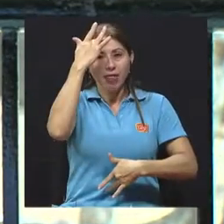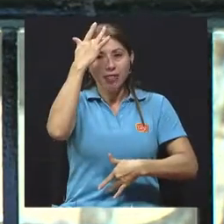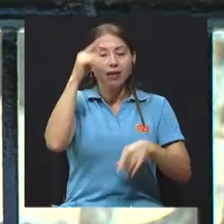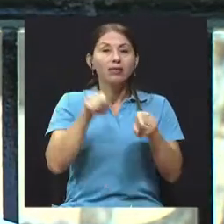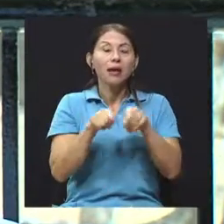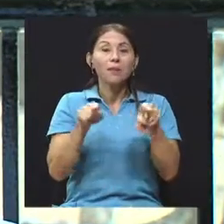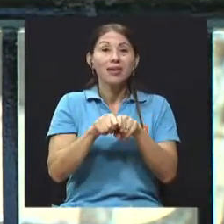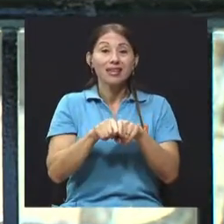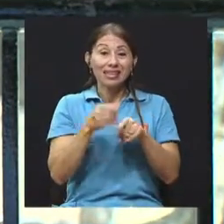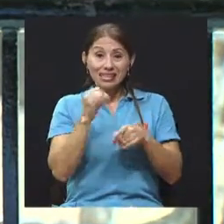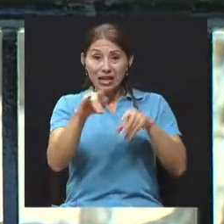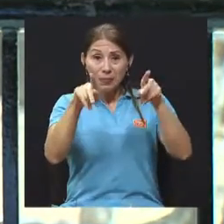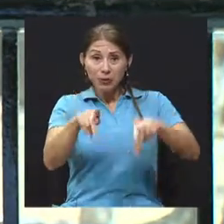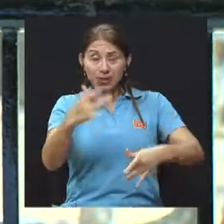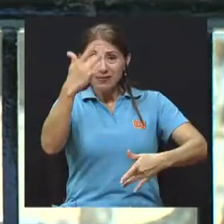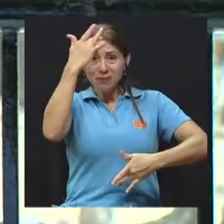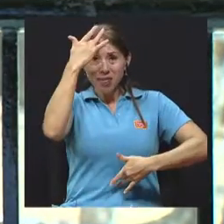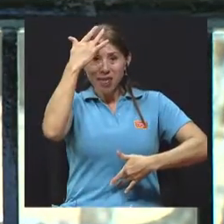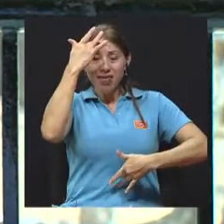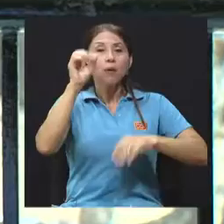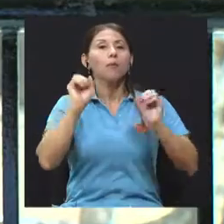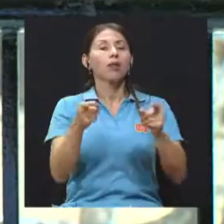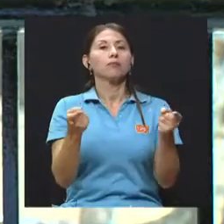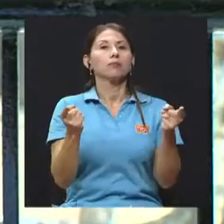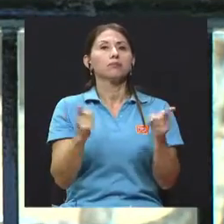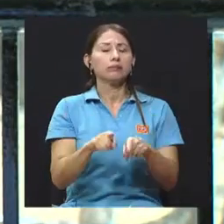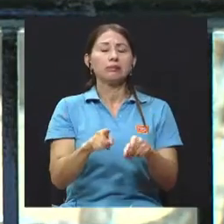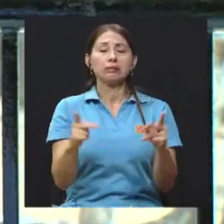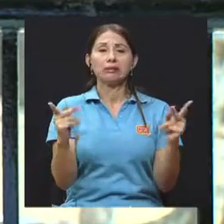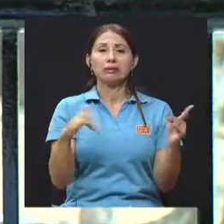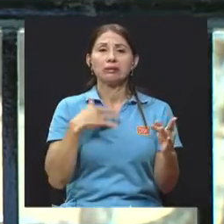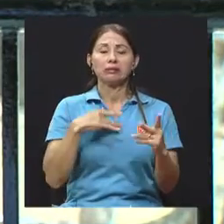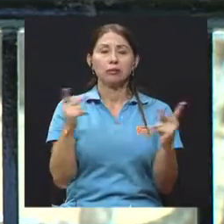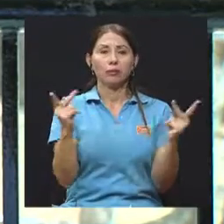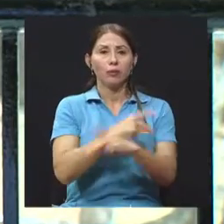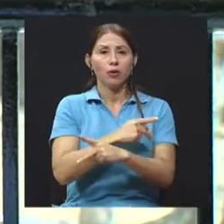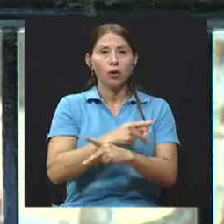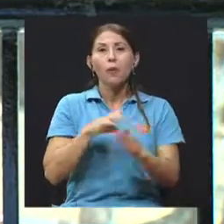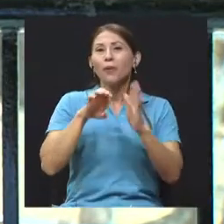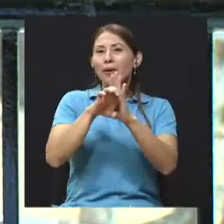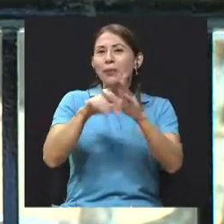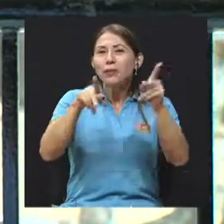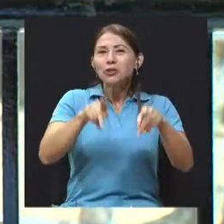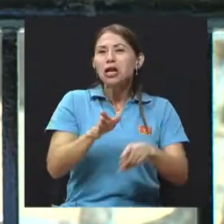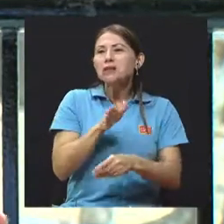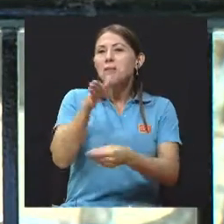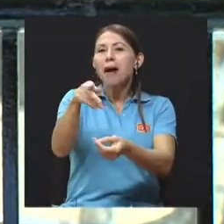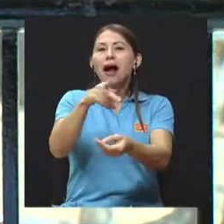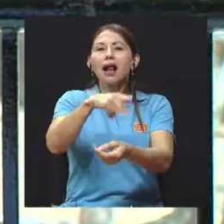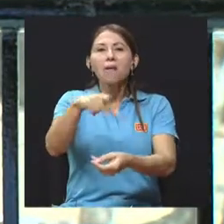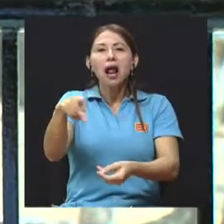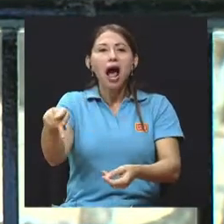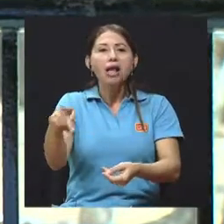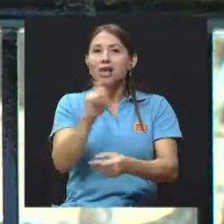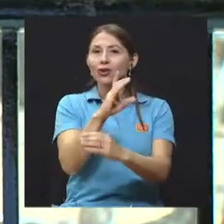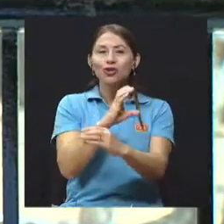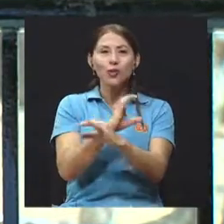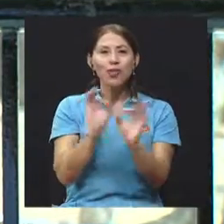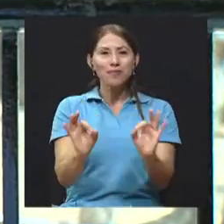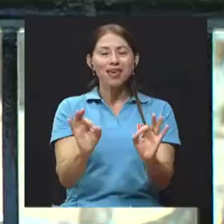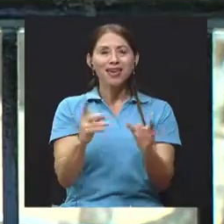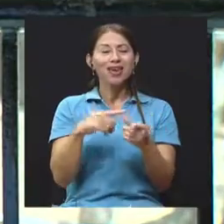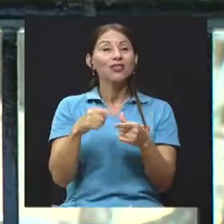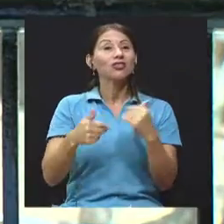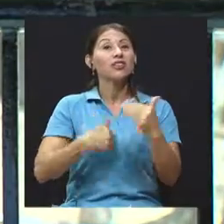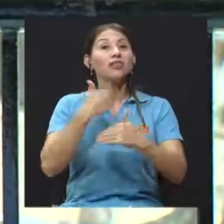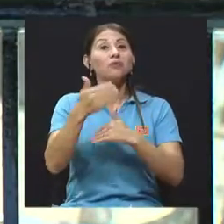o el principal exacerbador de la enfermedad. Una vez que la enfermedad está controlada, muchos pacientes que van a la playa no se cuidan bien, reciben mucho sol, llegan con